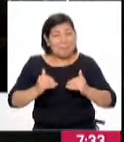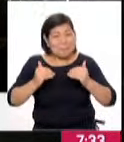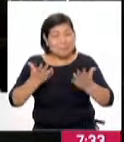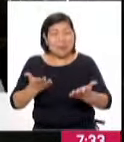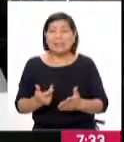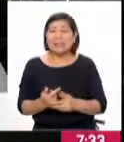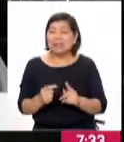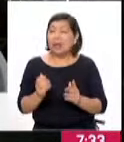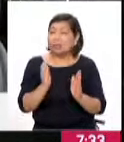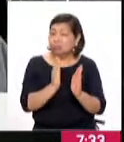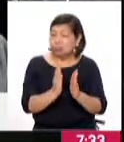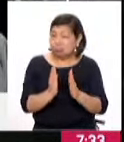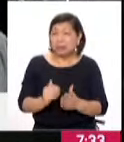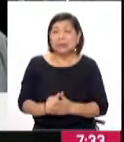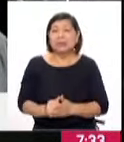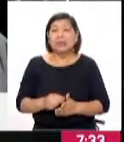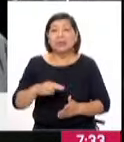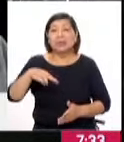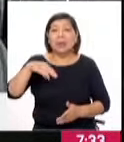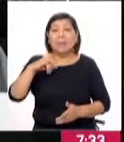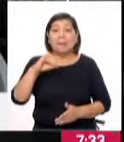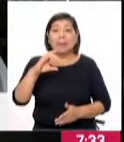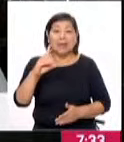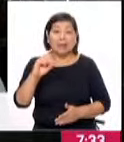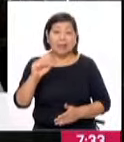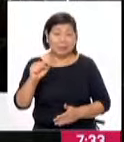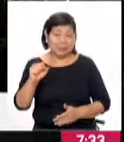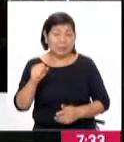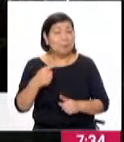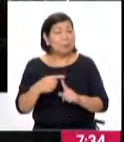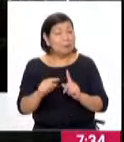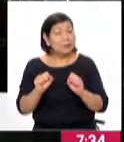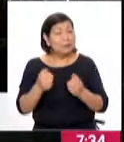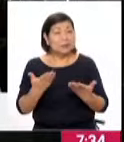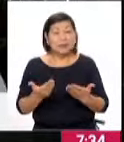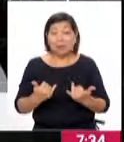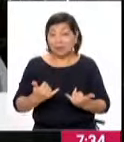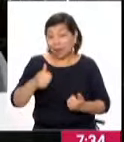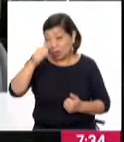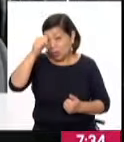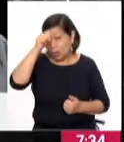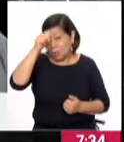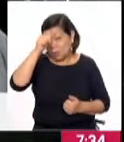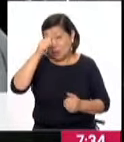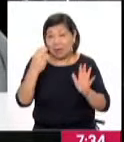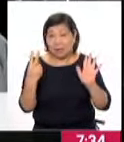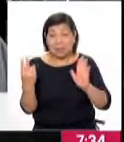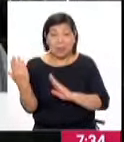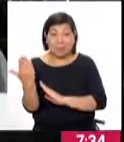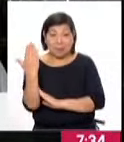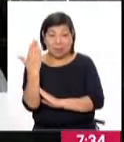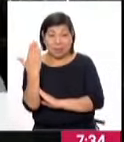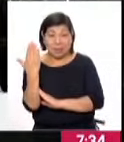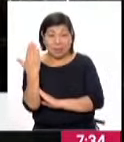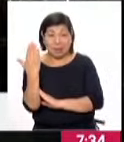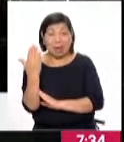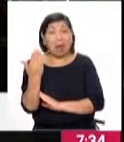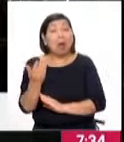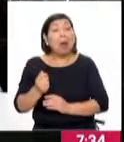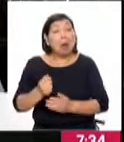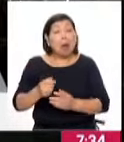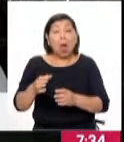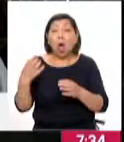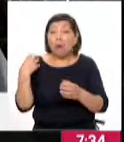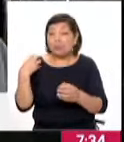beneficiarios en coordinación con el MIRIS, que ha establecido que este domingo, hoy desde las 7 de la mañana estamos atendiendo